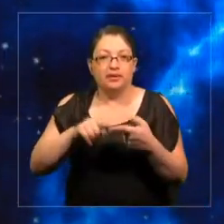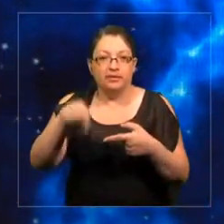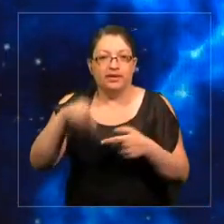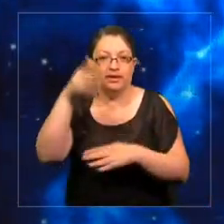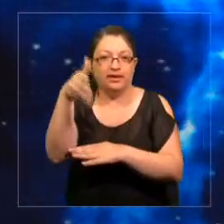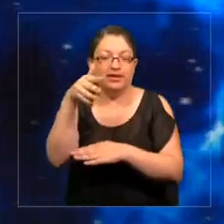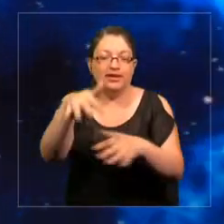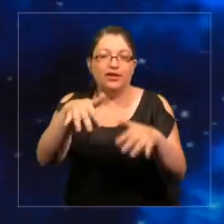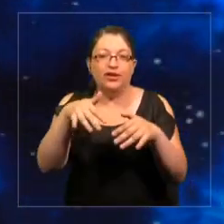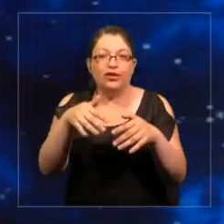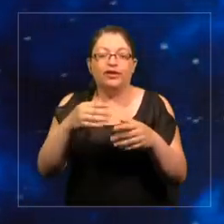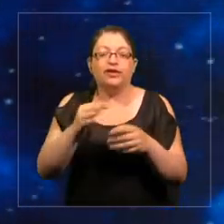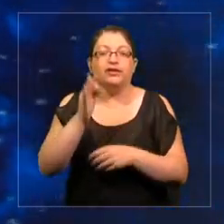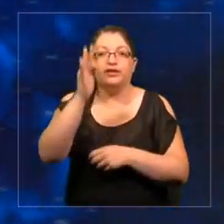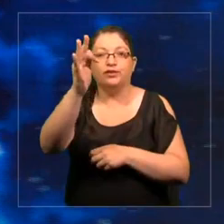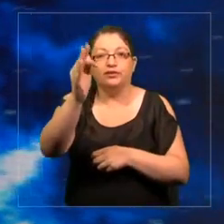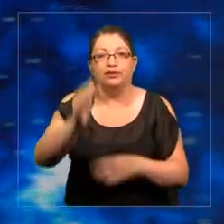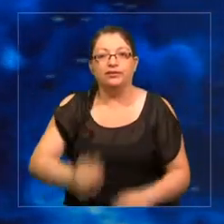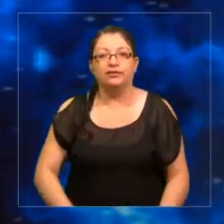este Congreso del Futuro.